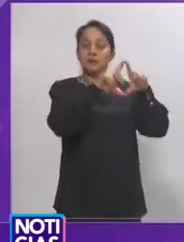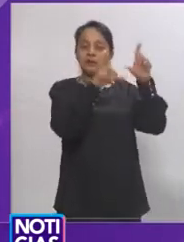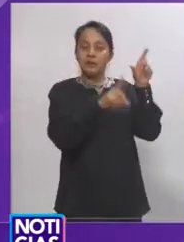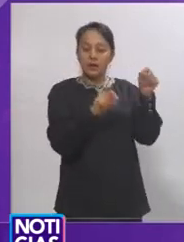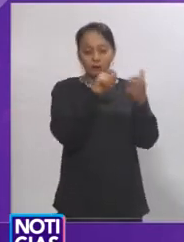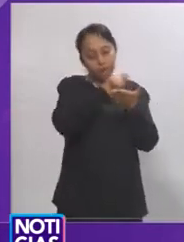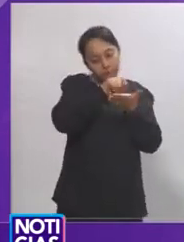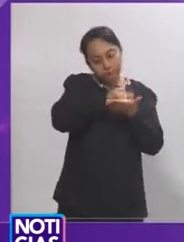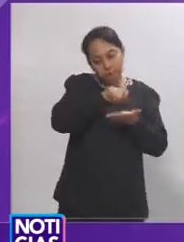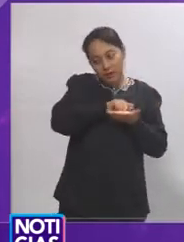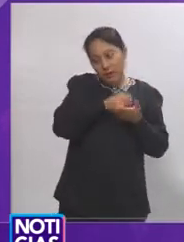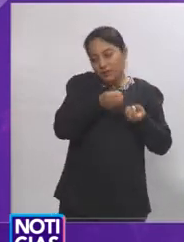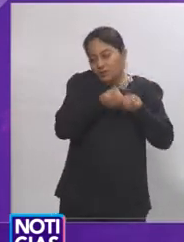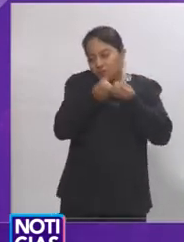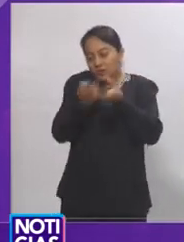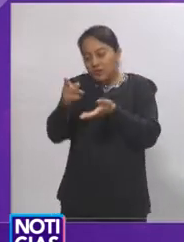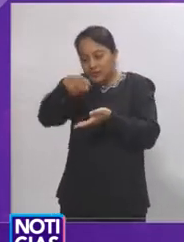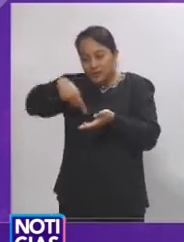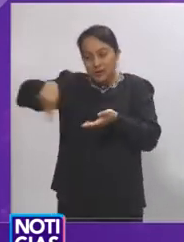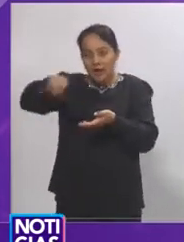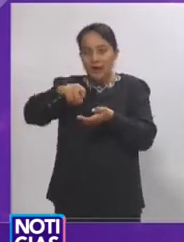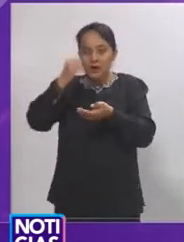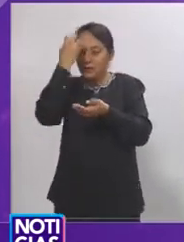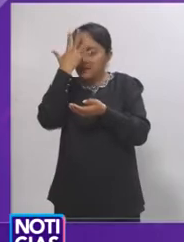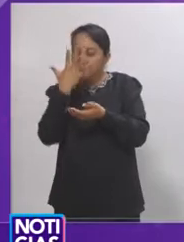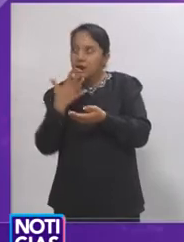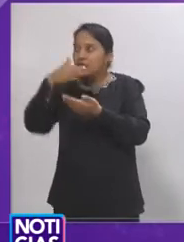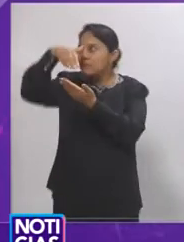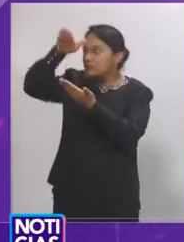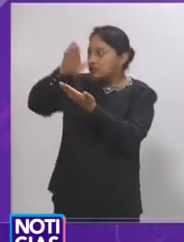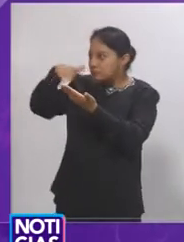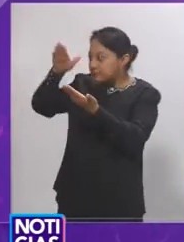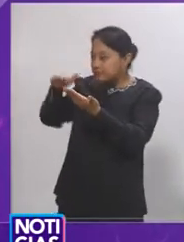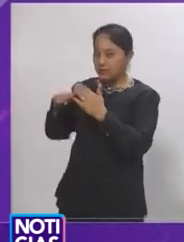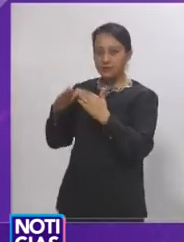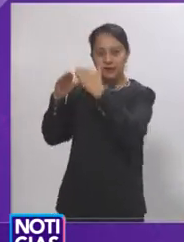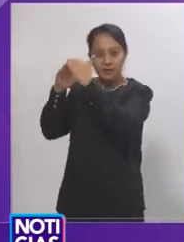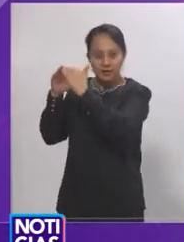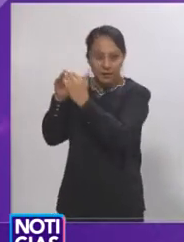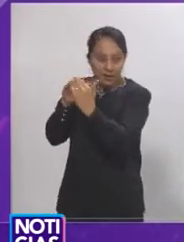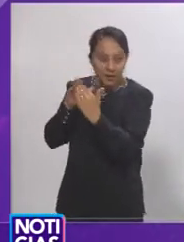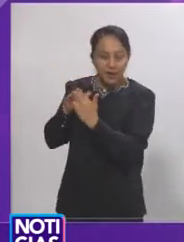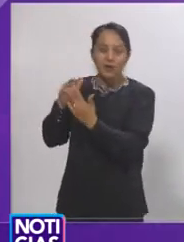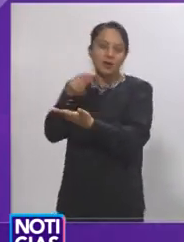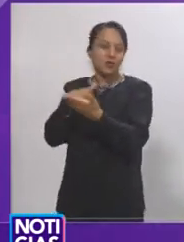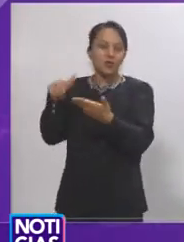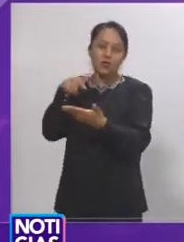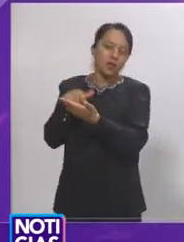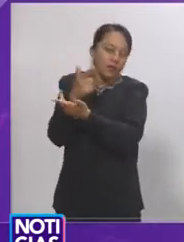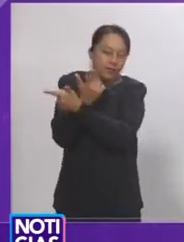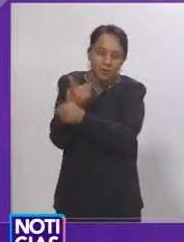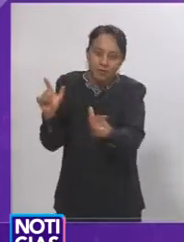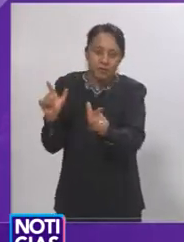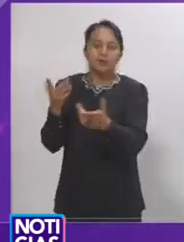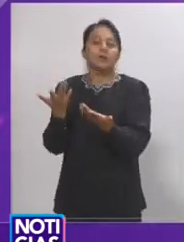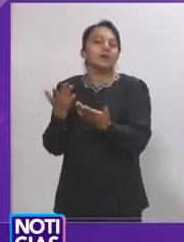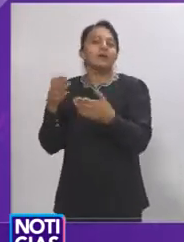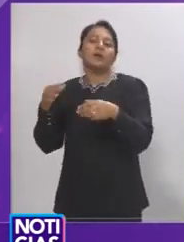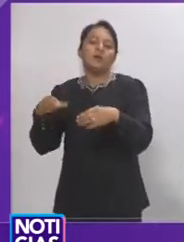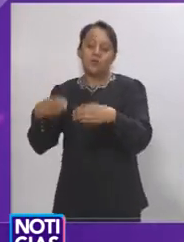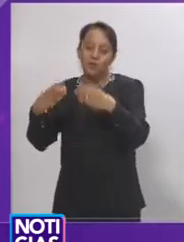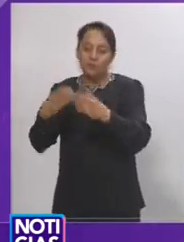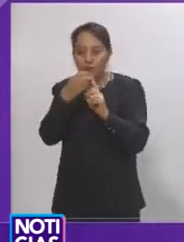para Santa Rosa Jauregui, que implican acciones de infraestructura, mejoramiento de fachadas de viviendas, de espacios públicos,